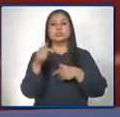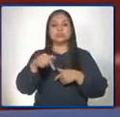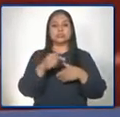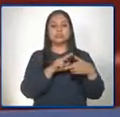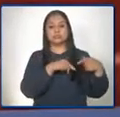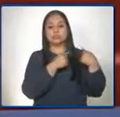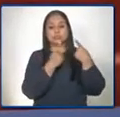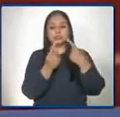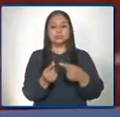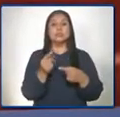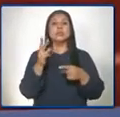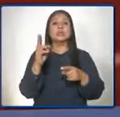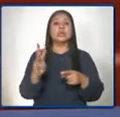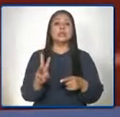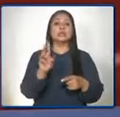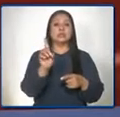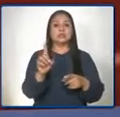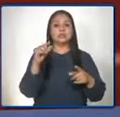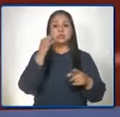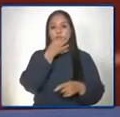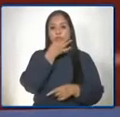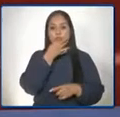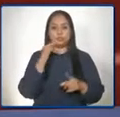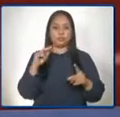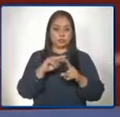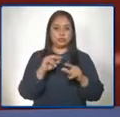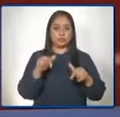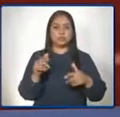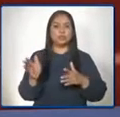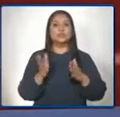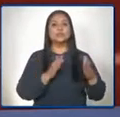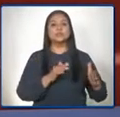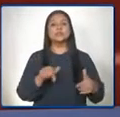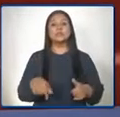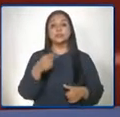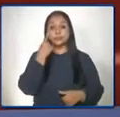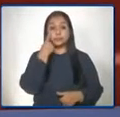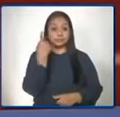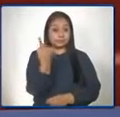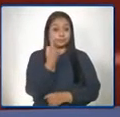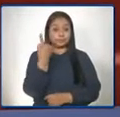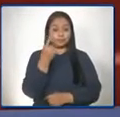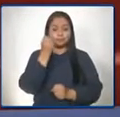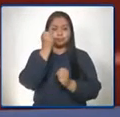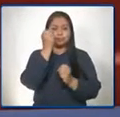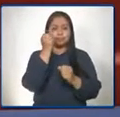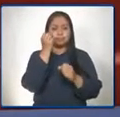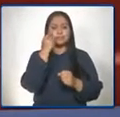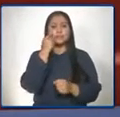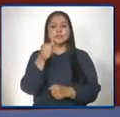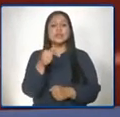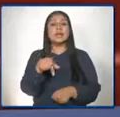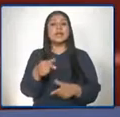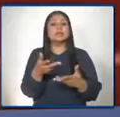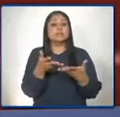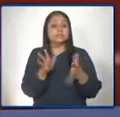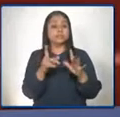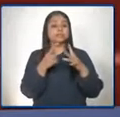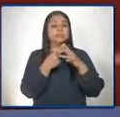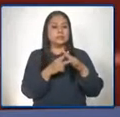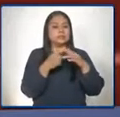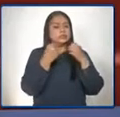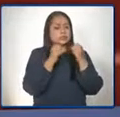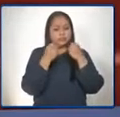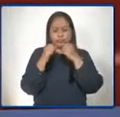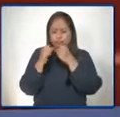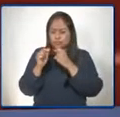y uno de agosto. Es importante para nosotros mencionar que hemos realizado esfuerzos